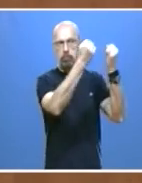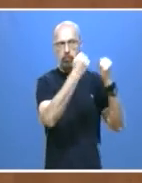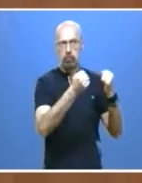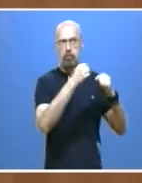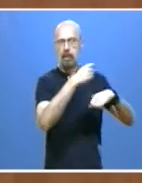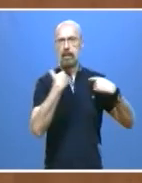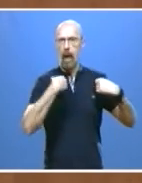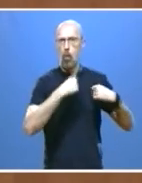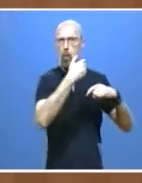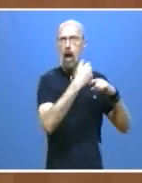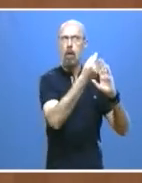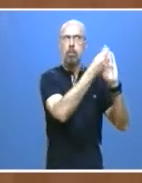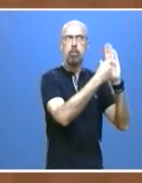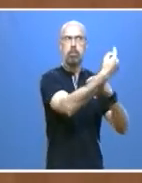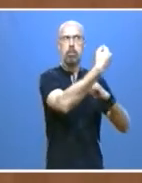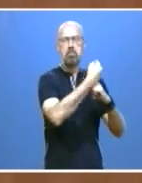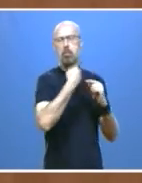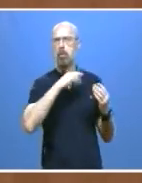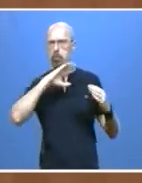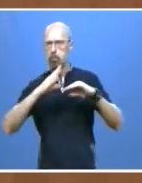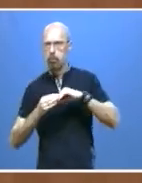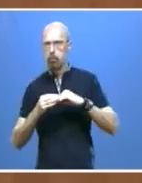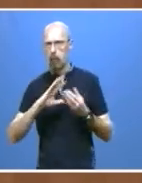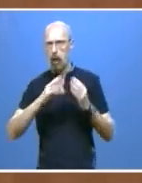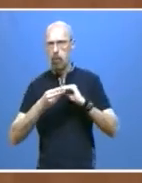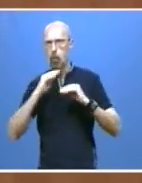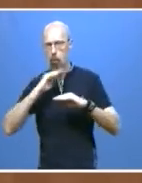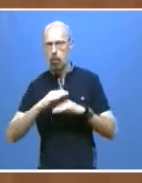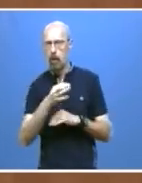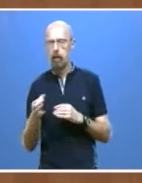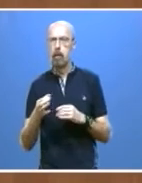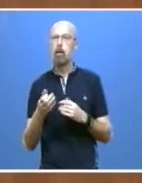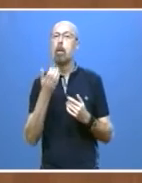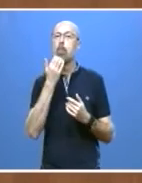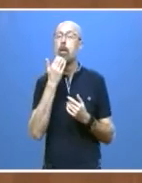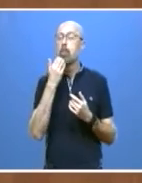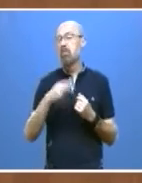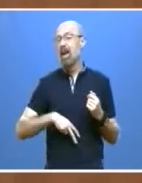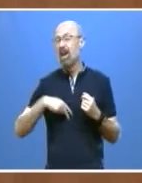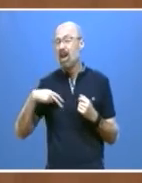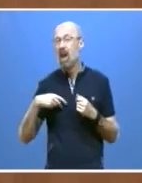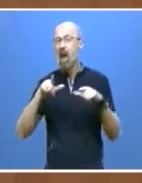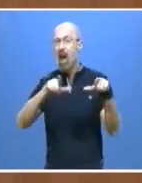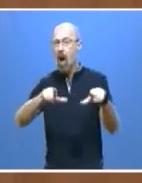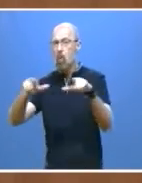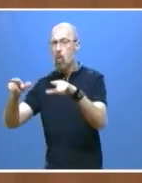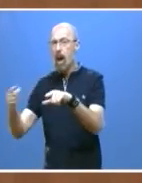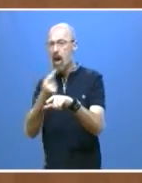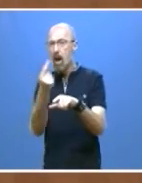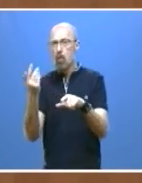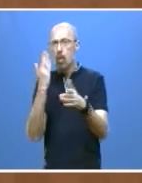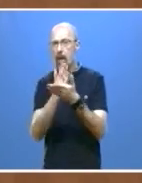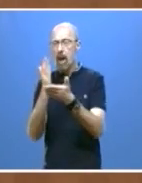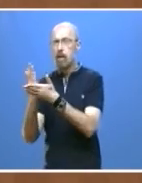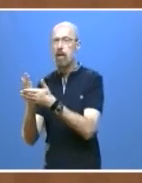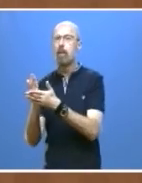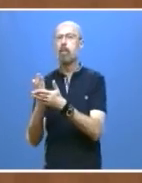Como norma general, la disposición del alumnado en las aulas y la ratio por aula se determinará con la distancia de